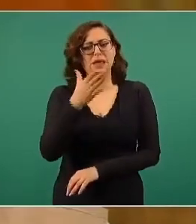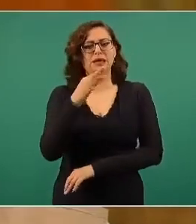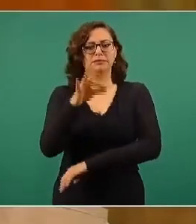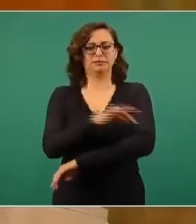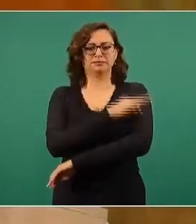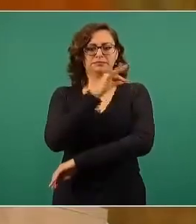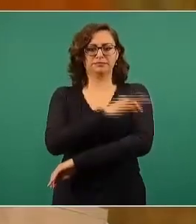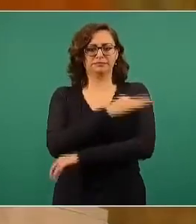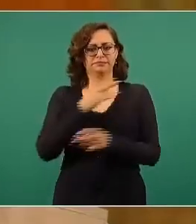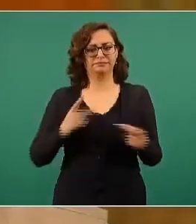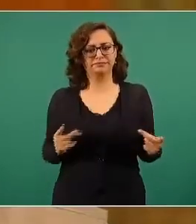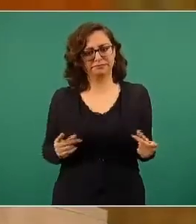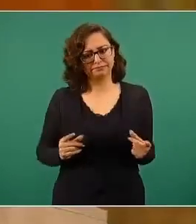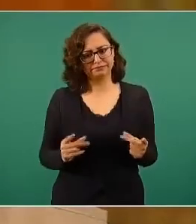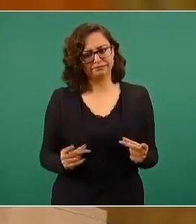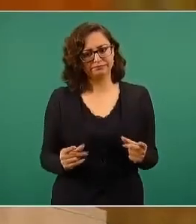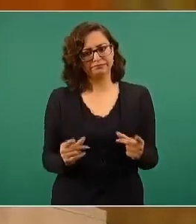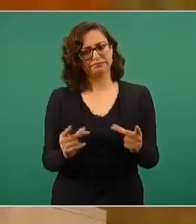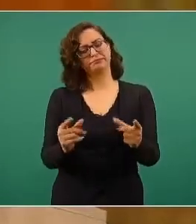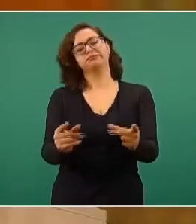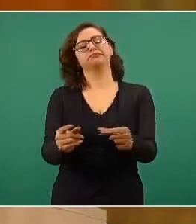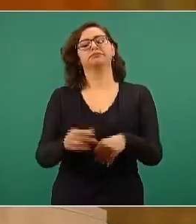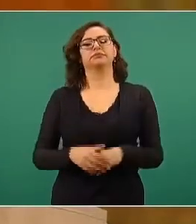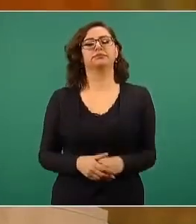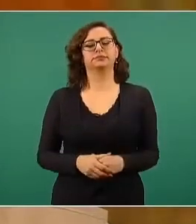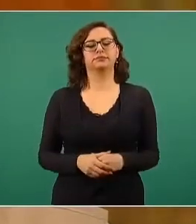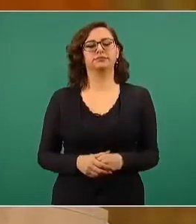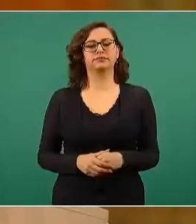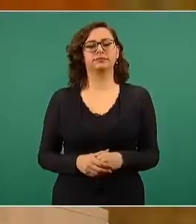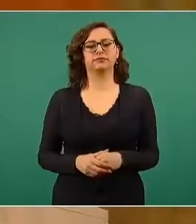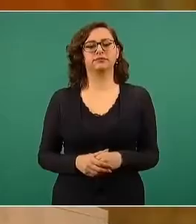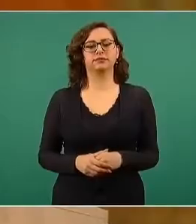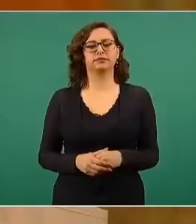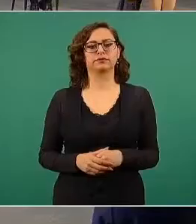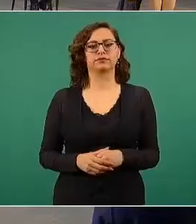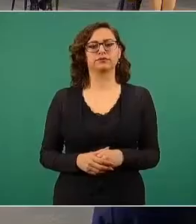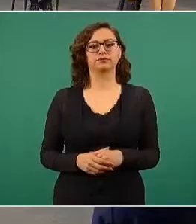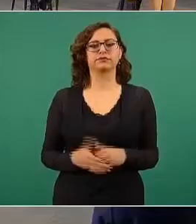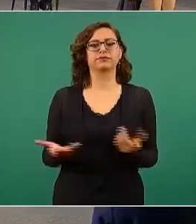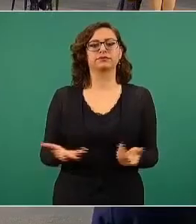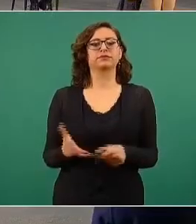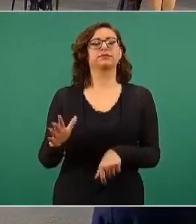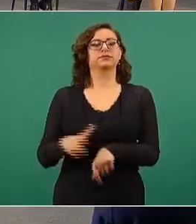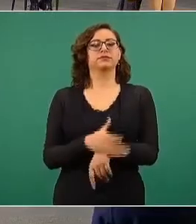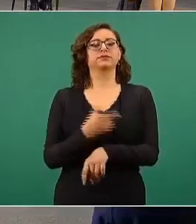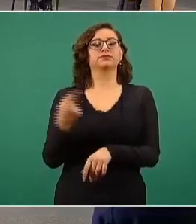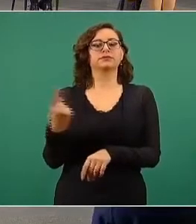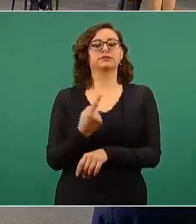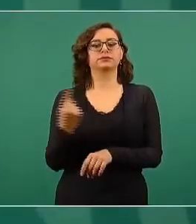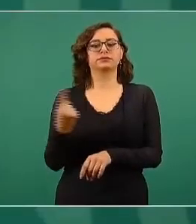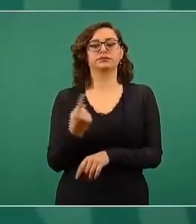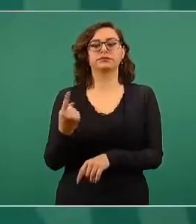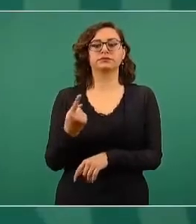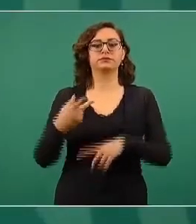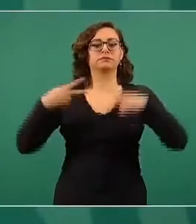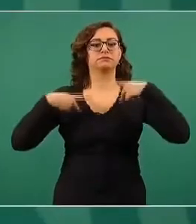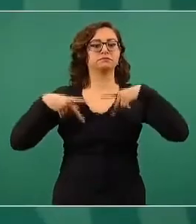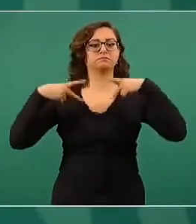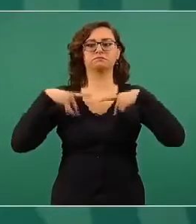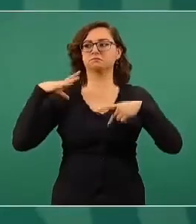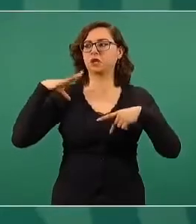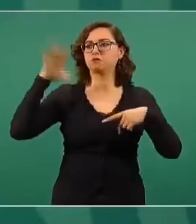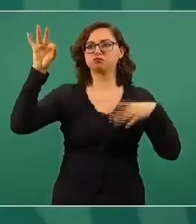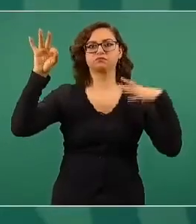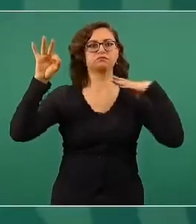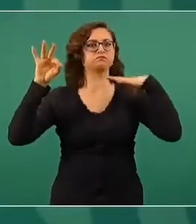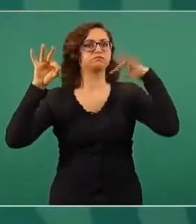vacunas, porque están participando muchos voluntarios y